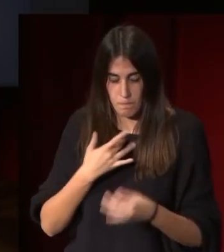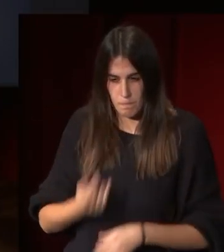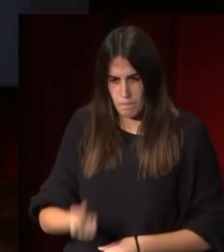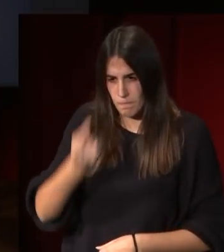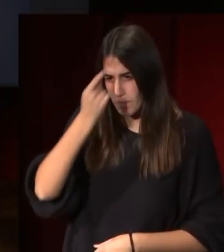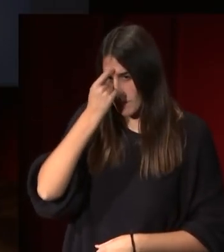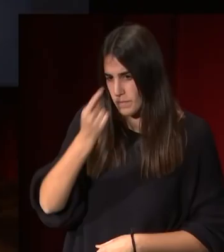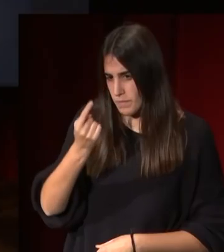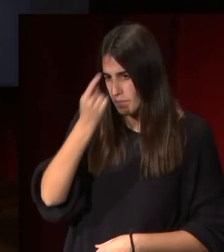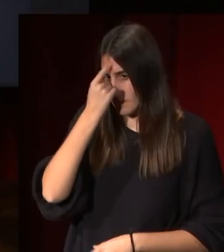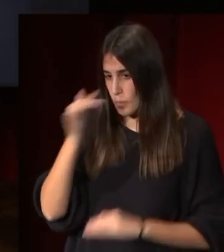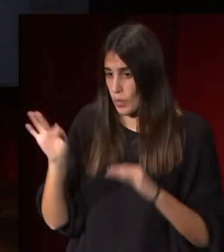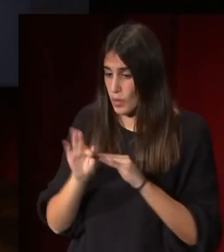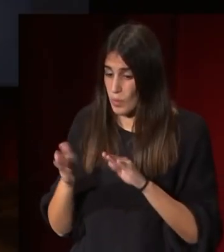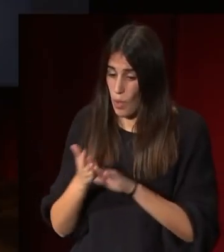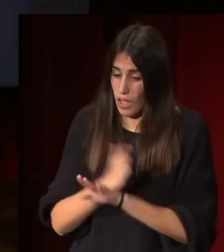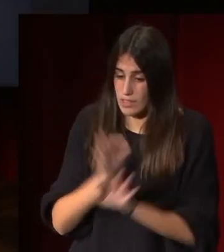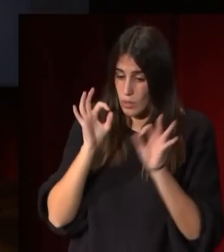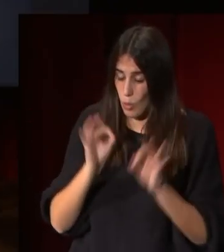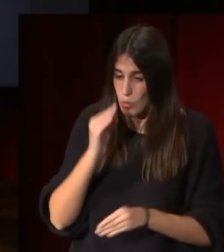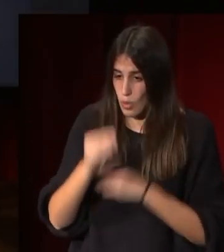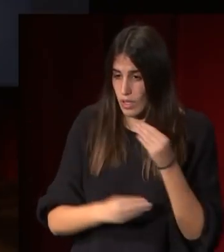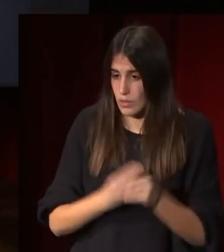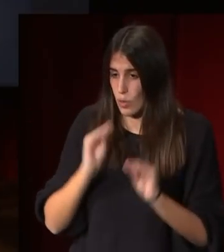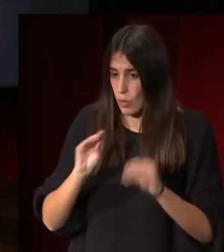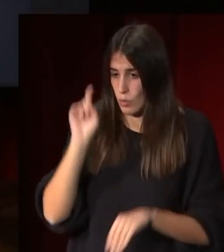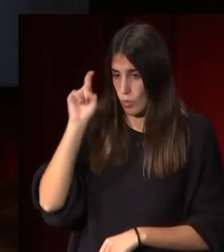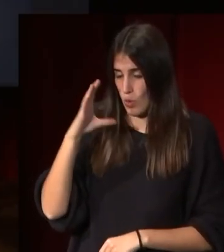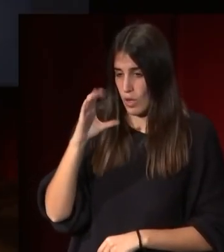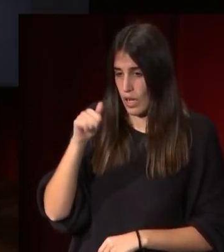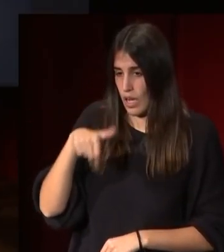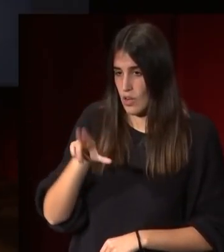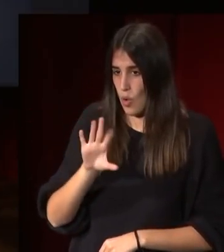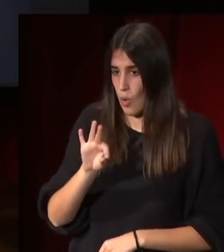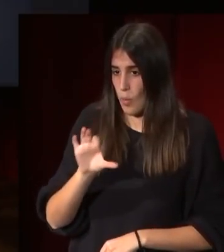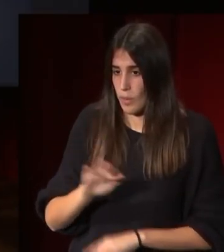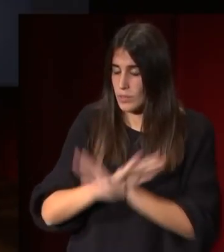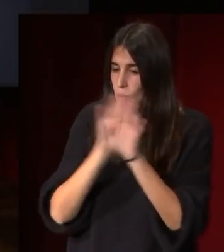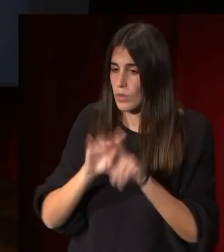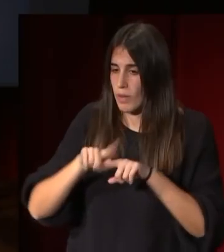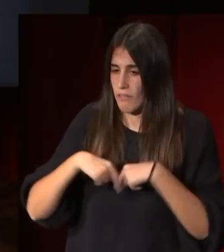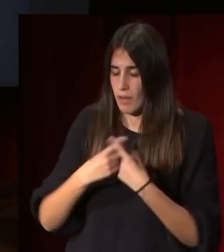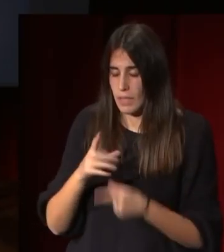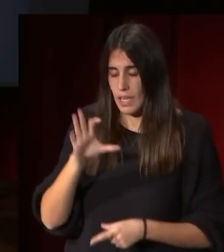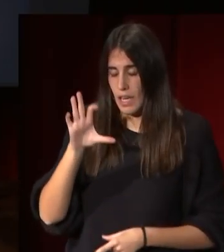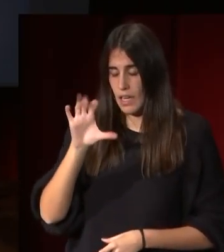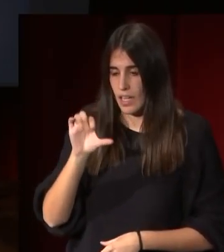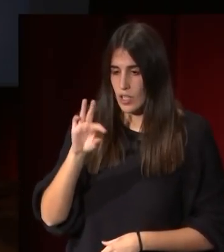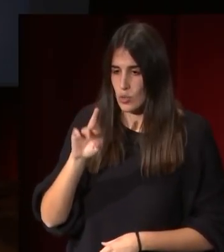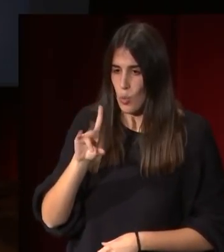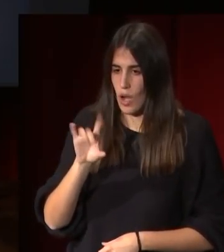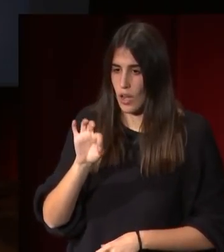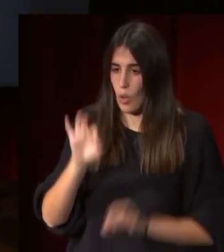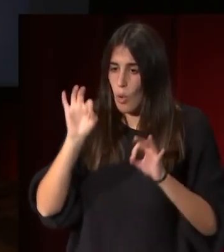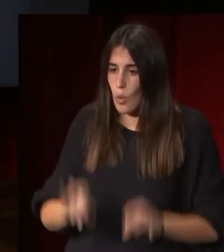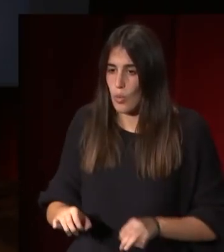un cenotafio que había hecho Canova precisamente para los últimos estuardo que está en la basílica de